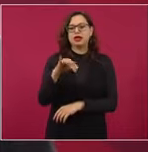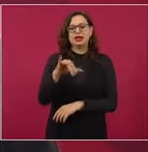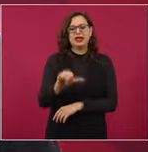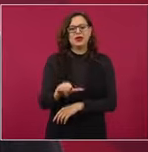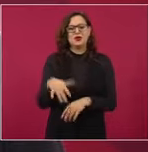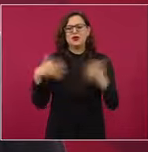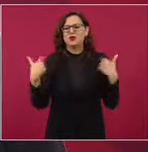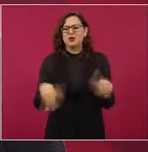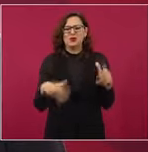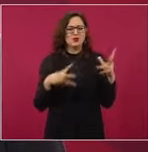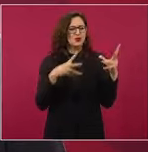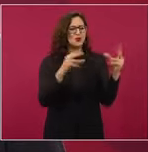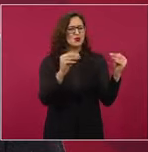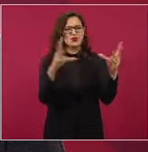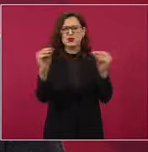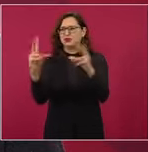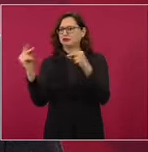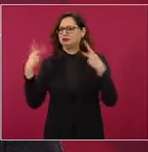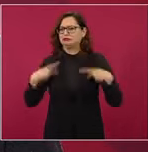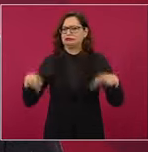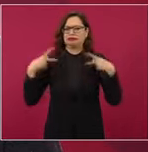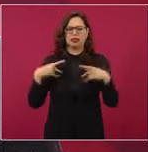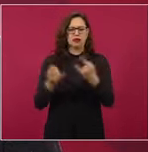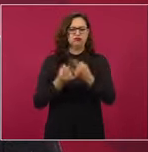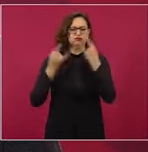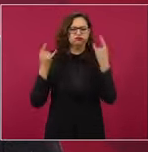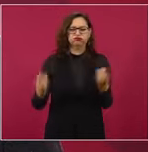muchos. Bueno,